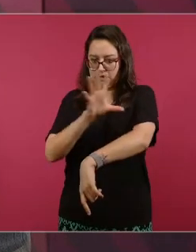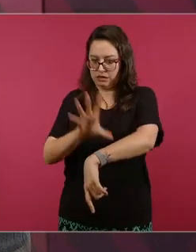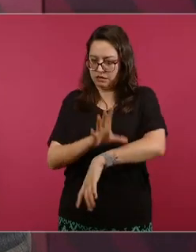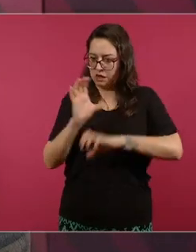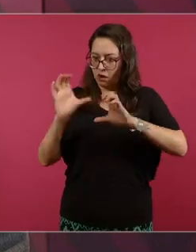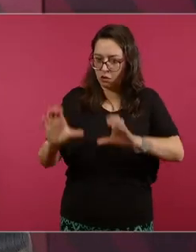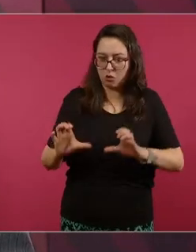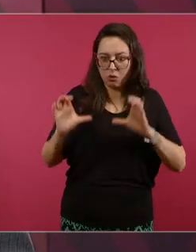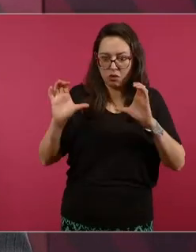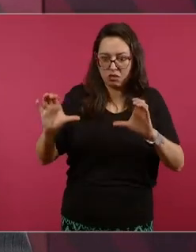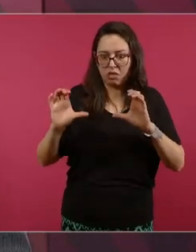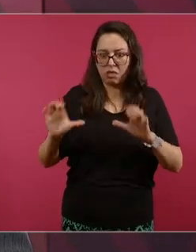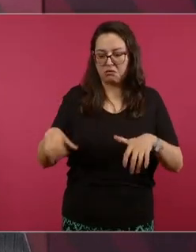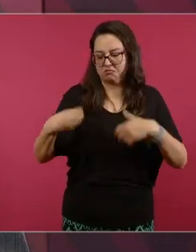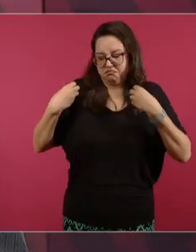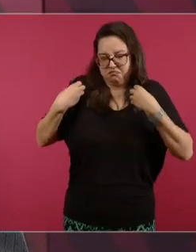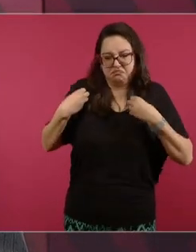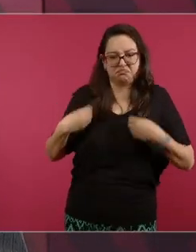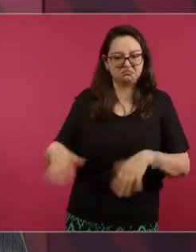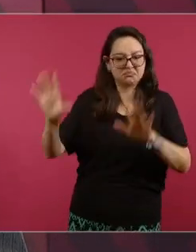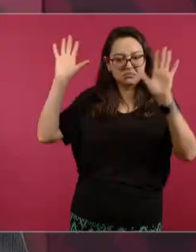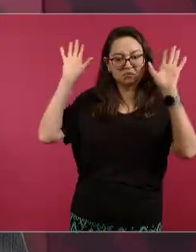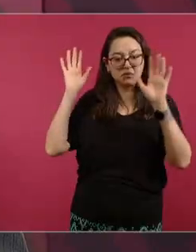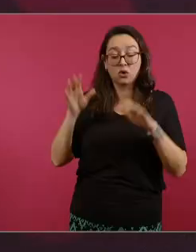no al desperdicio